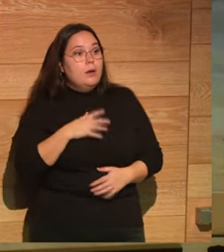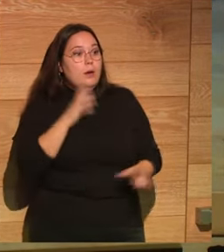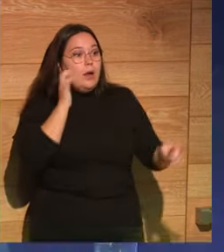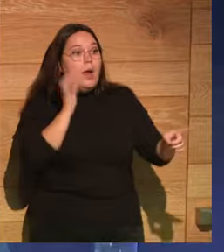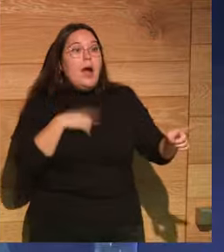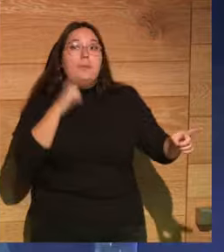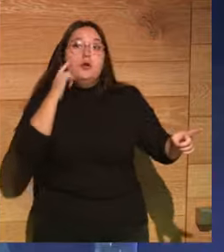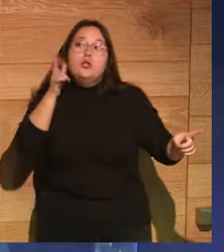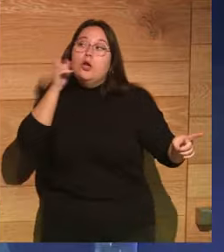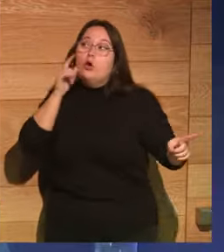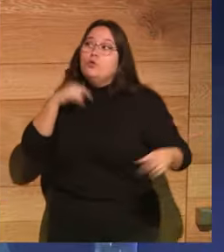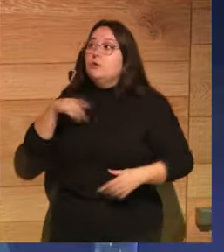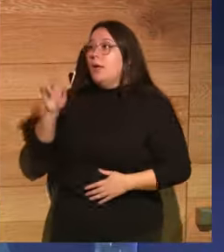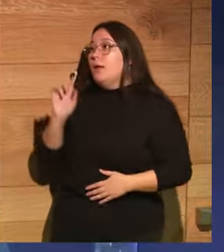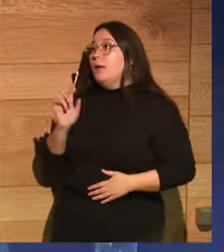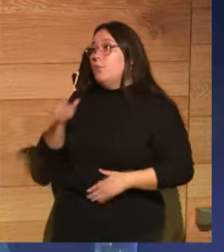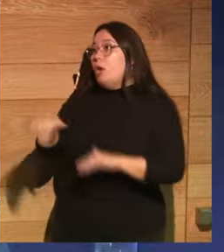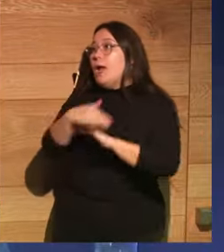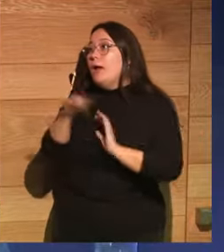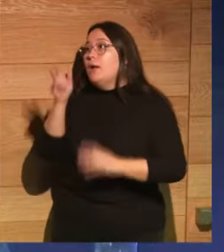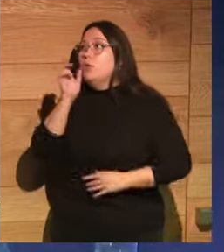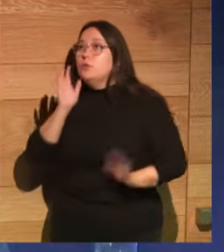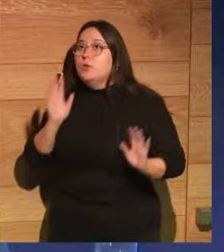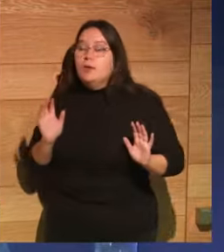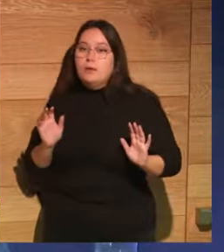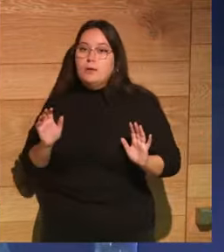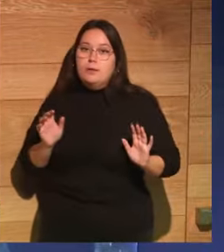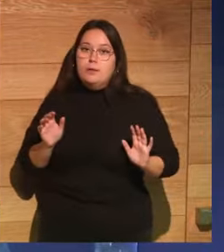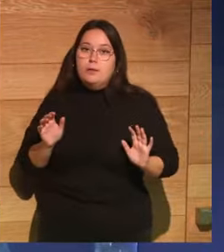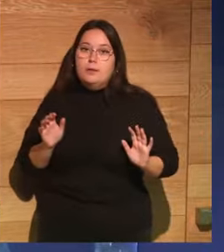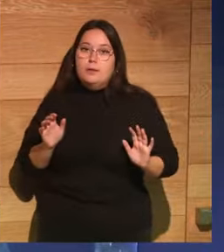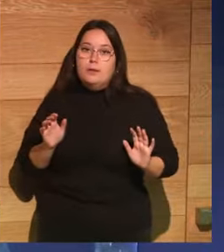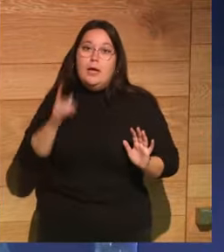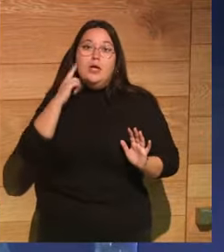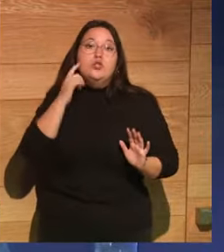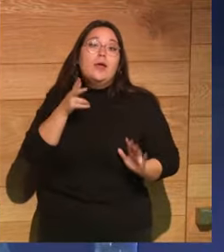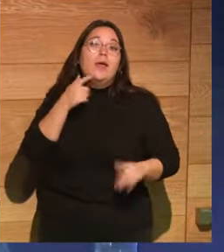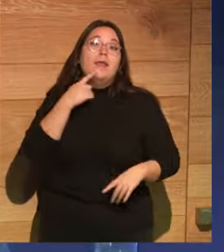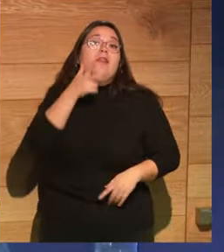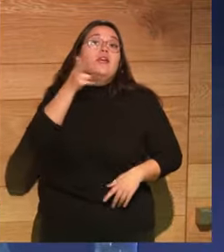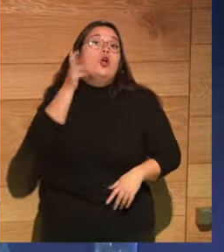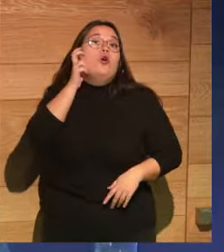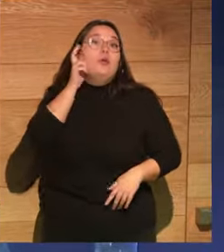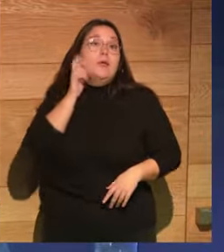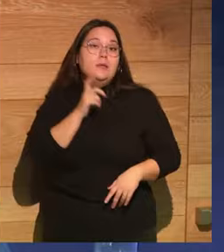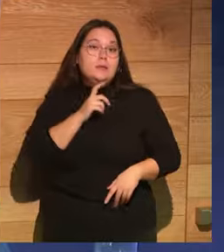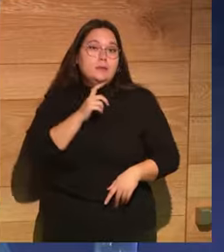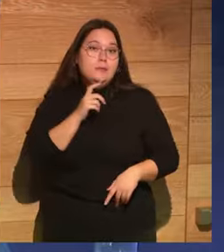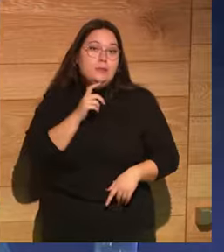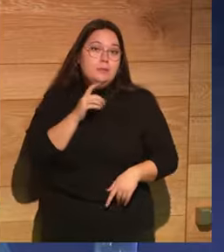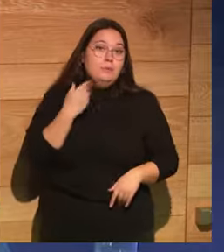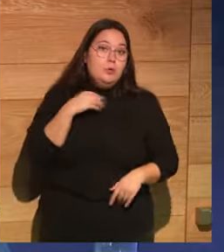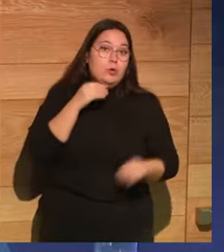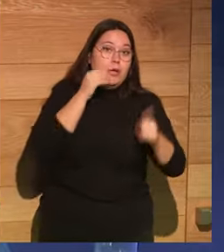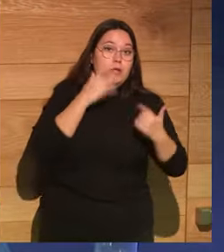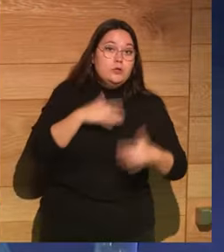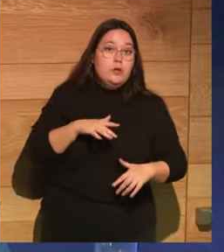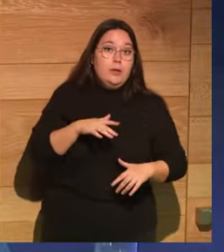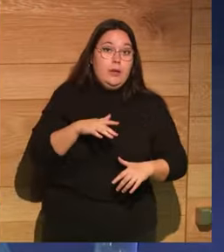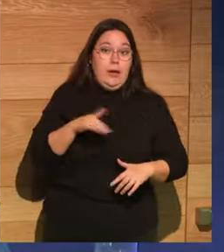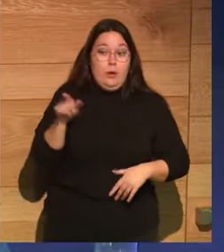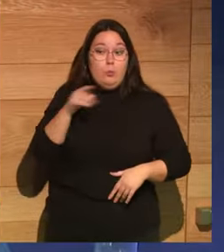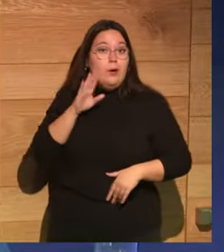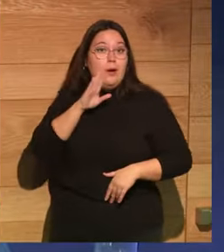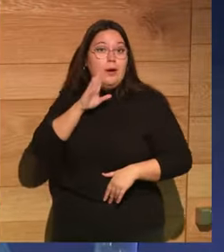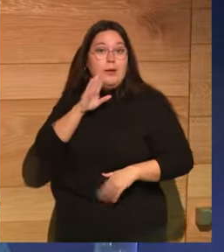feligresa bueno yo es lo vi de pasada y entonces claro eso que oyes de pasada que es un poco como la historia de lo de sorpresa